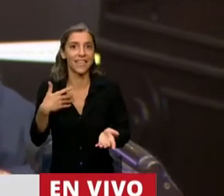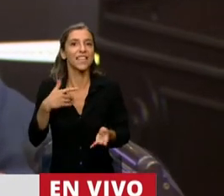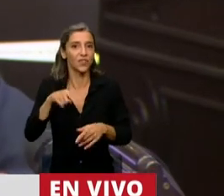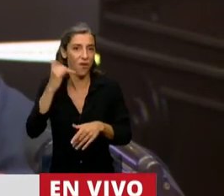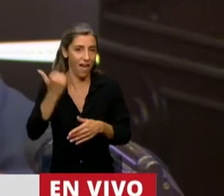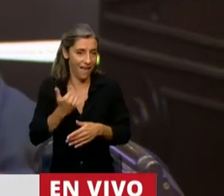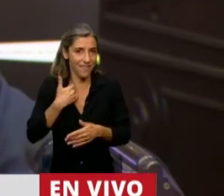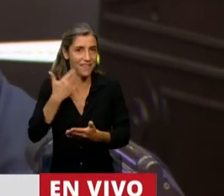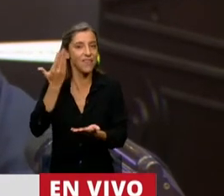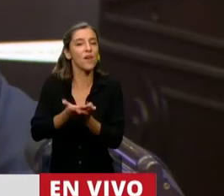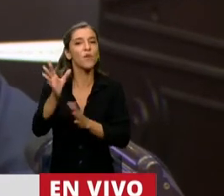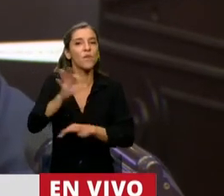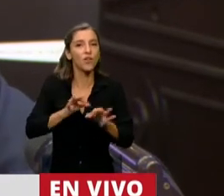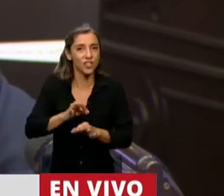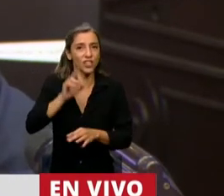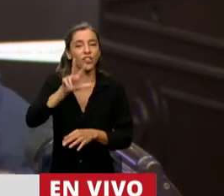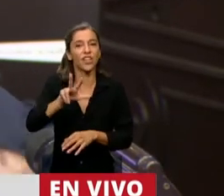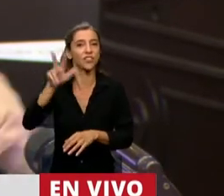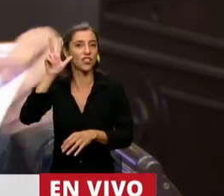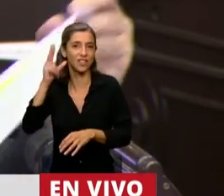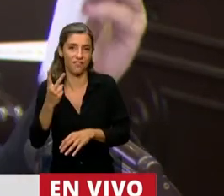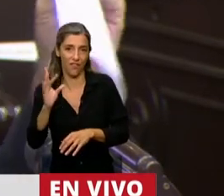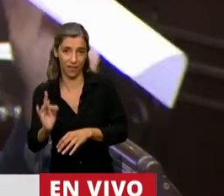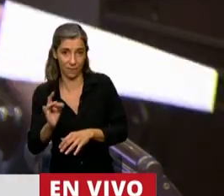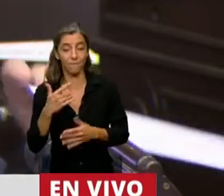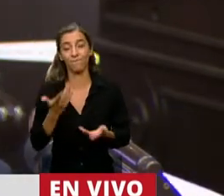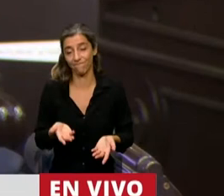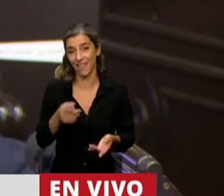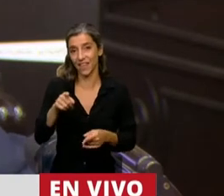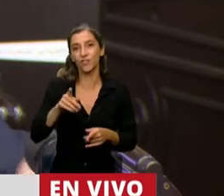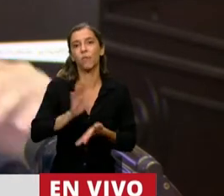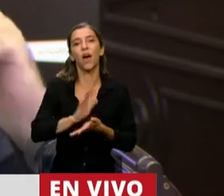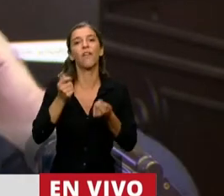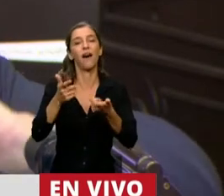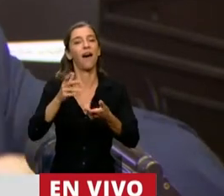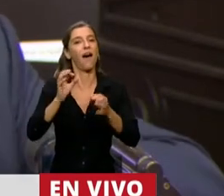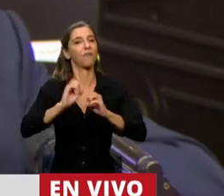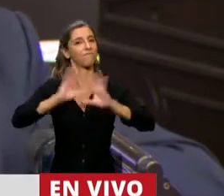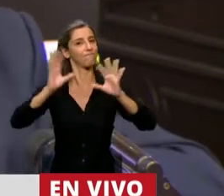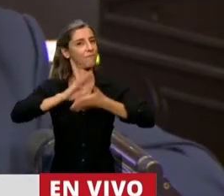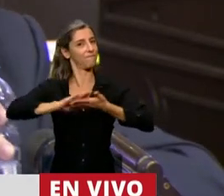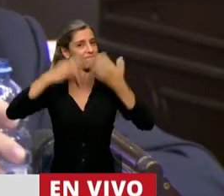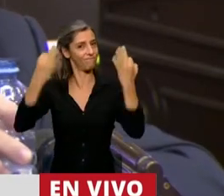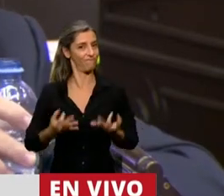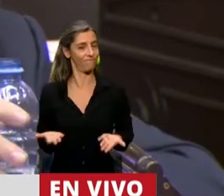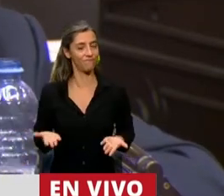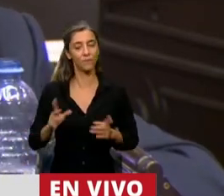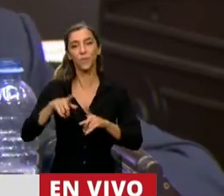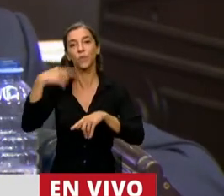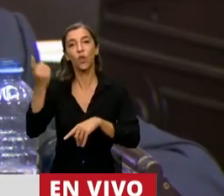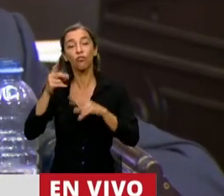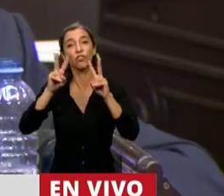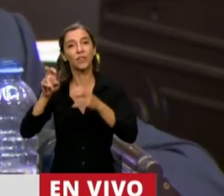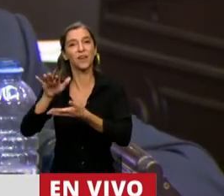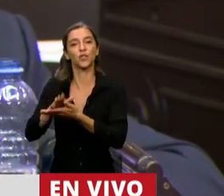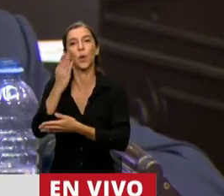La gestión no puede ser oscura, tiene que haber claridad. Otro tema es el relacionado con el Banco Central. Hoy